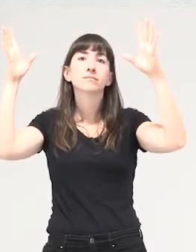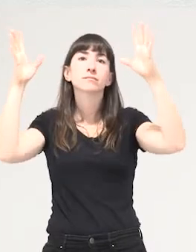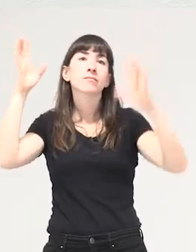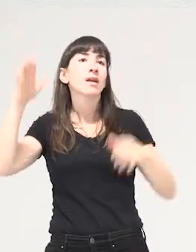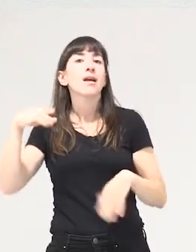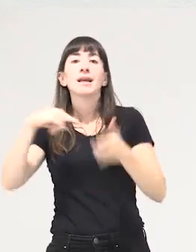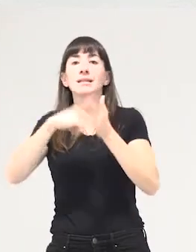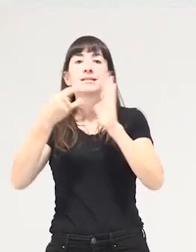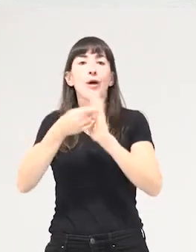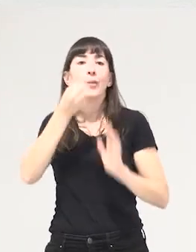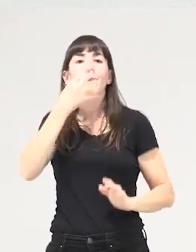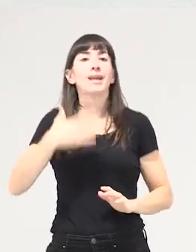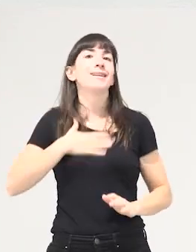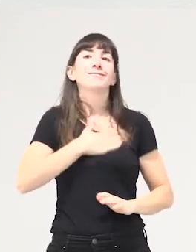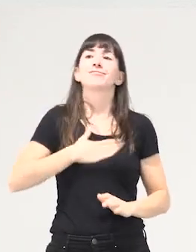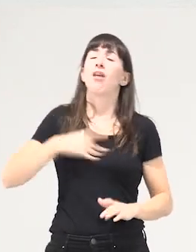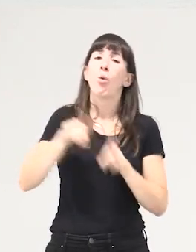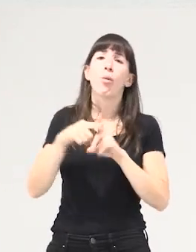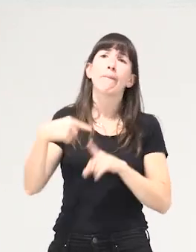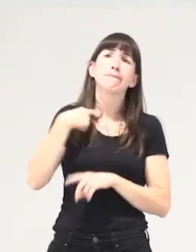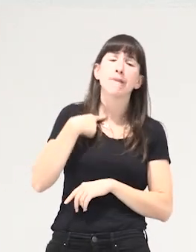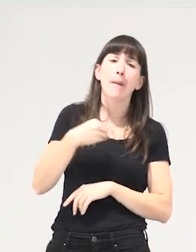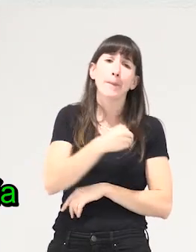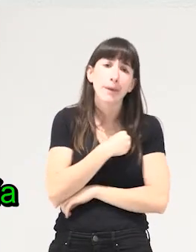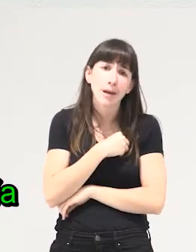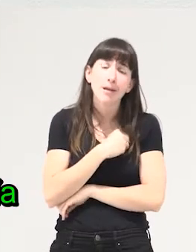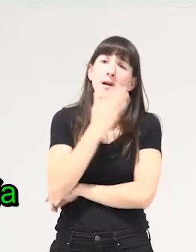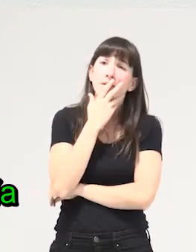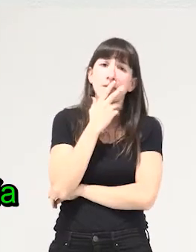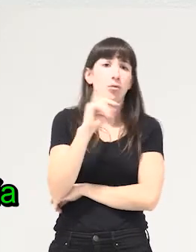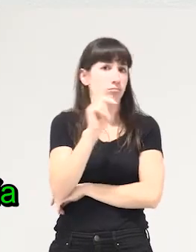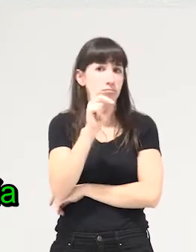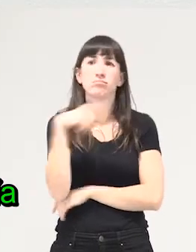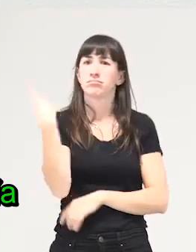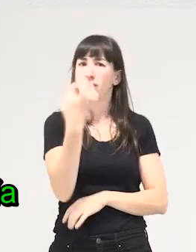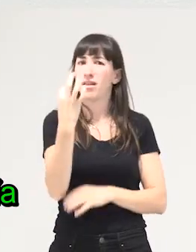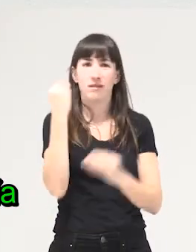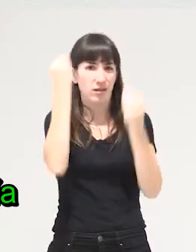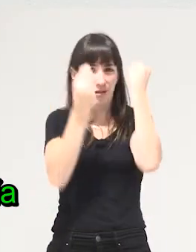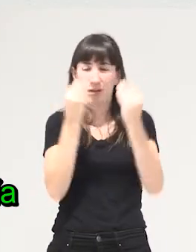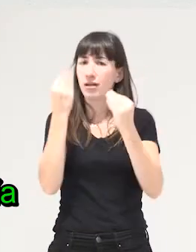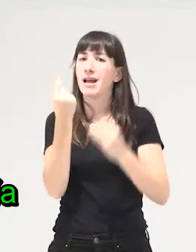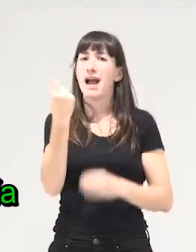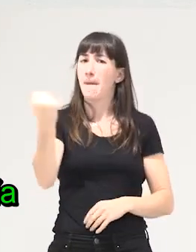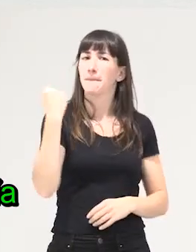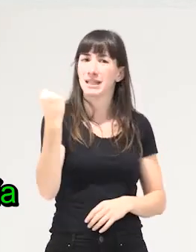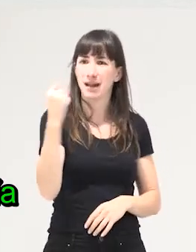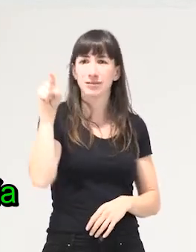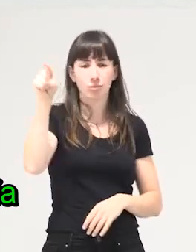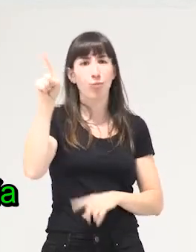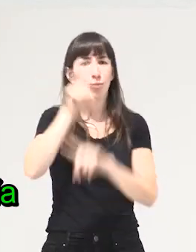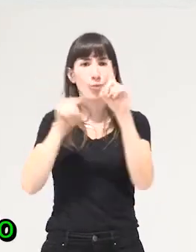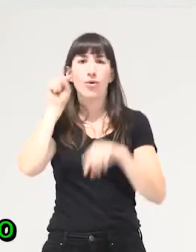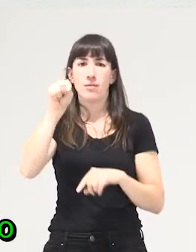olvidarnos por el camino que ya estábamos cuestionando el estado del bienestar y ya estábamos cuestionando ese capitalismo más de la economía real o